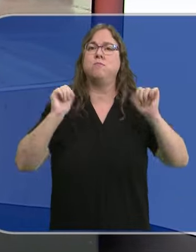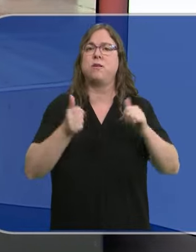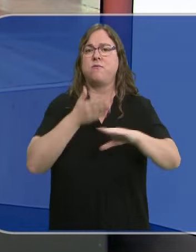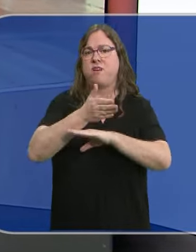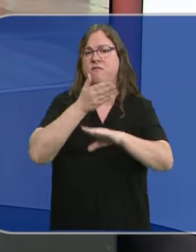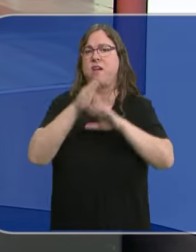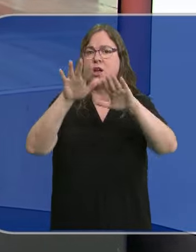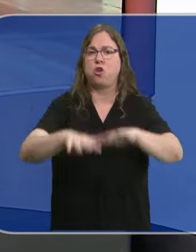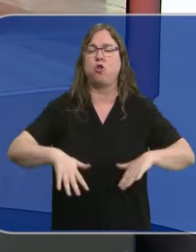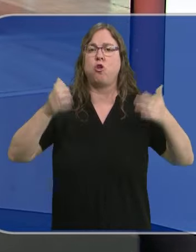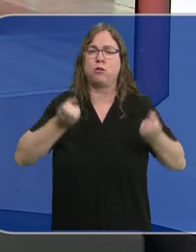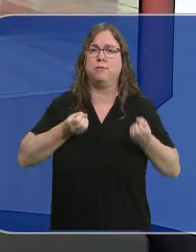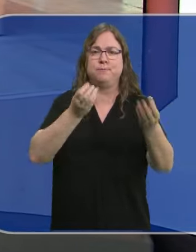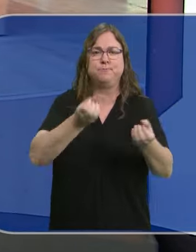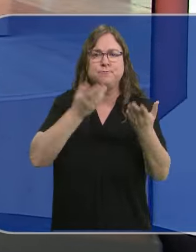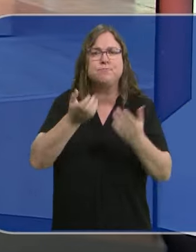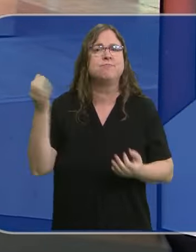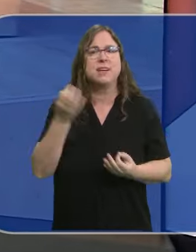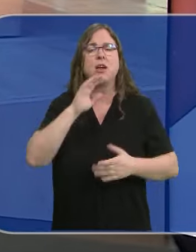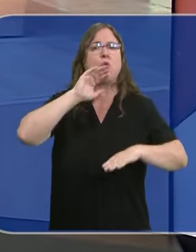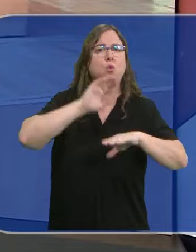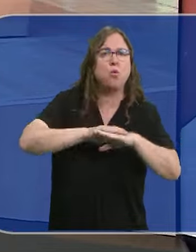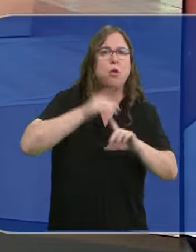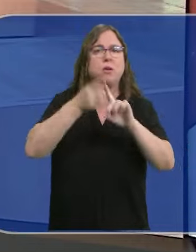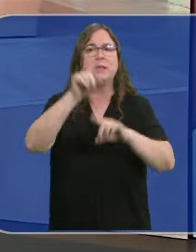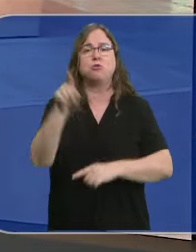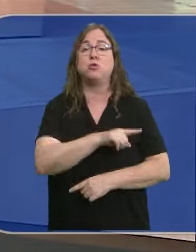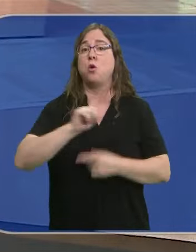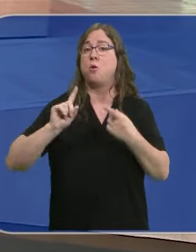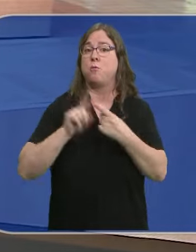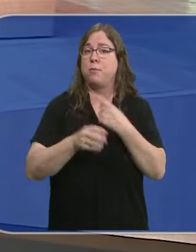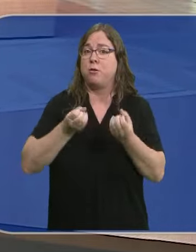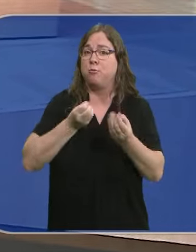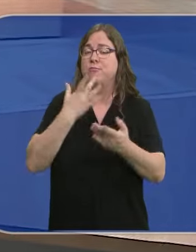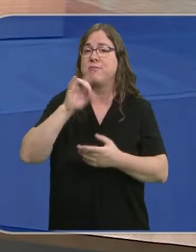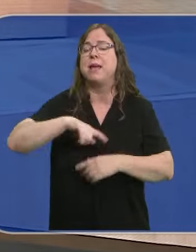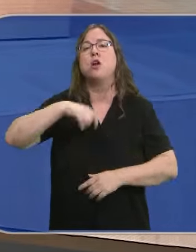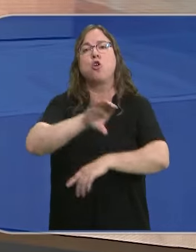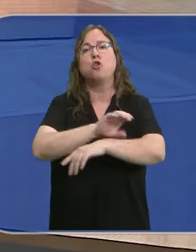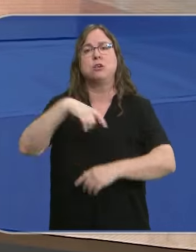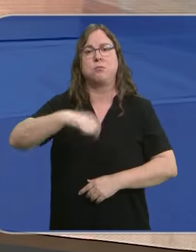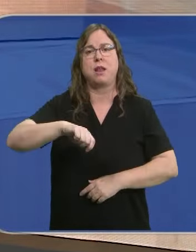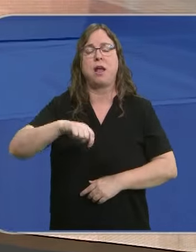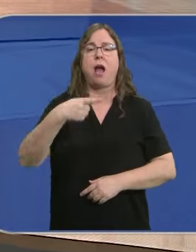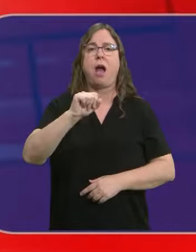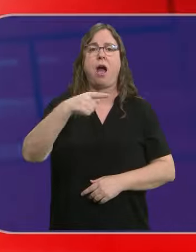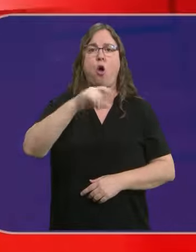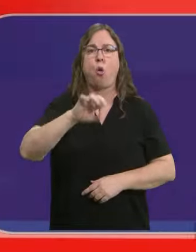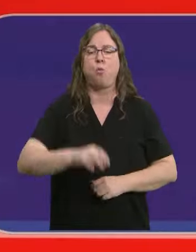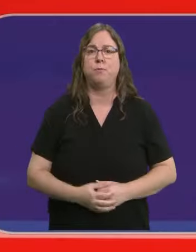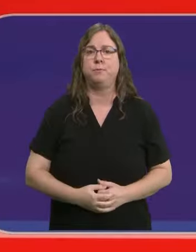comparecer en las Cortes. Deben informar si se han cumplido o no los objetivos. El primero en hacerlo ha sido el de Presidencia, González Gabo.